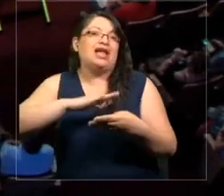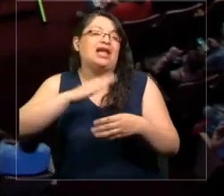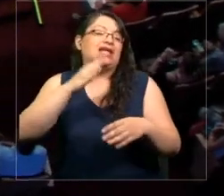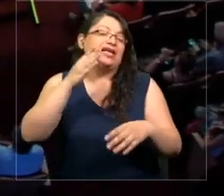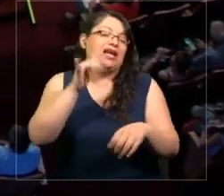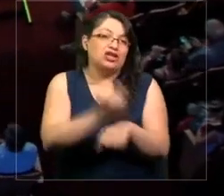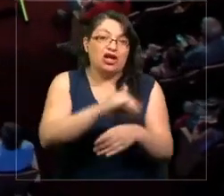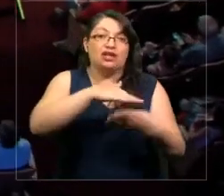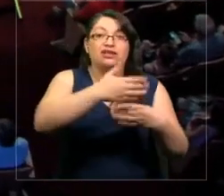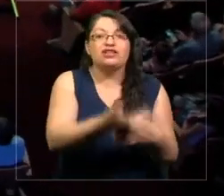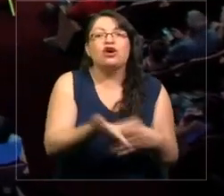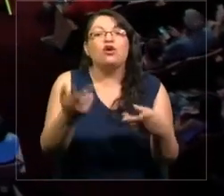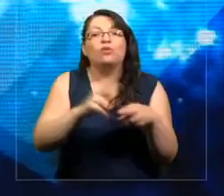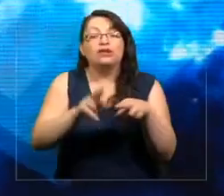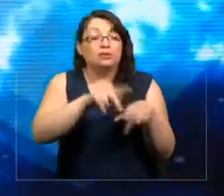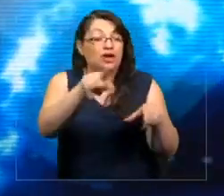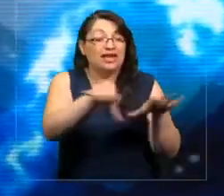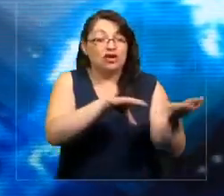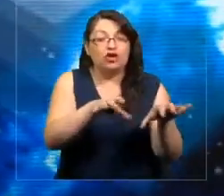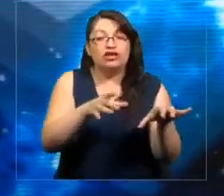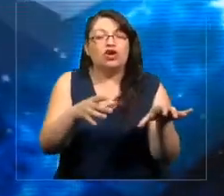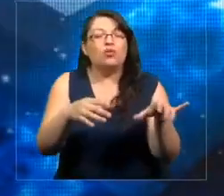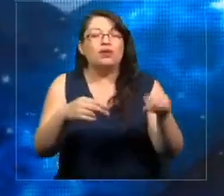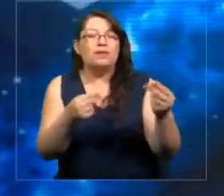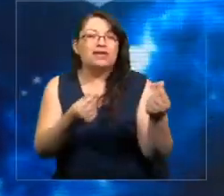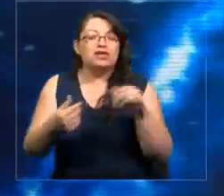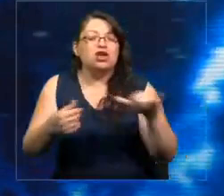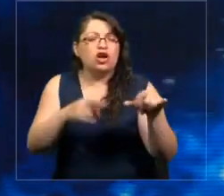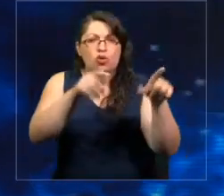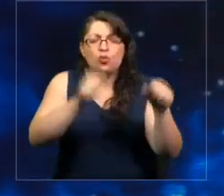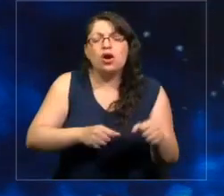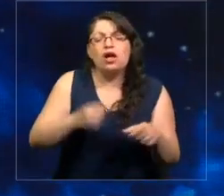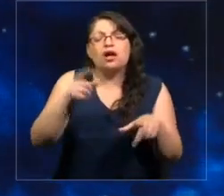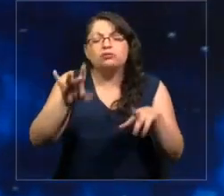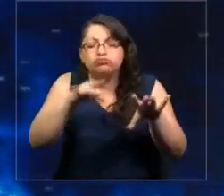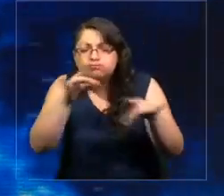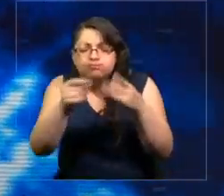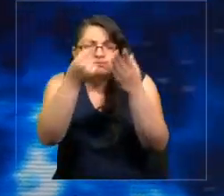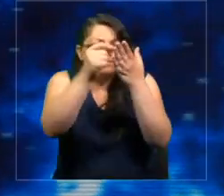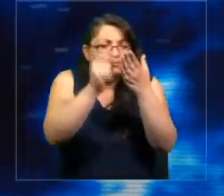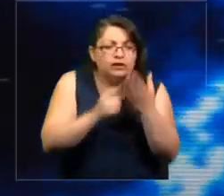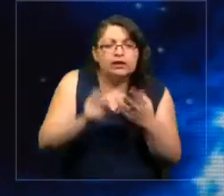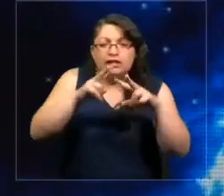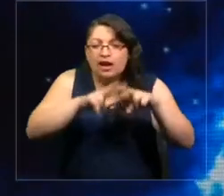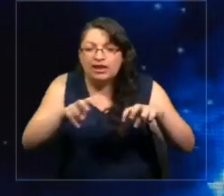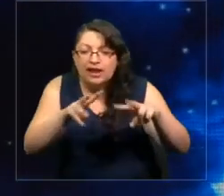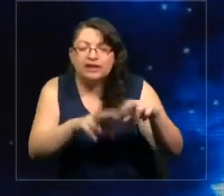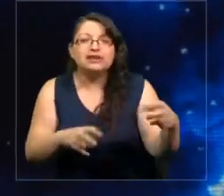mínesis de la cognición humana, la capacidad de hacer diagnósticos, la capacidad de hacer recomendaciones, análisis.